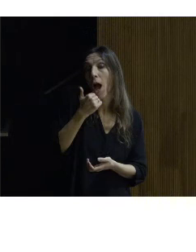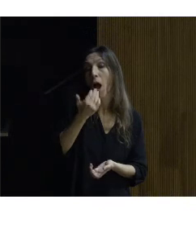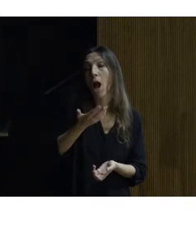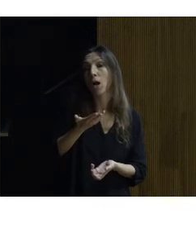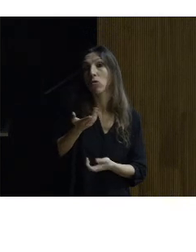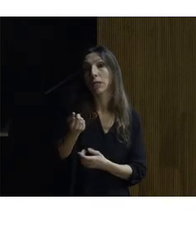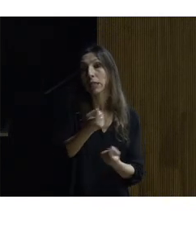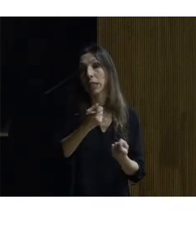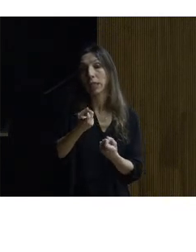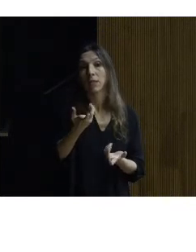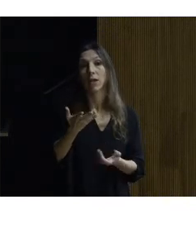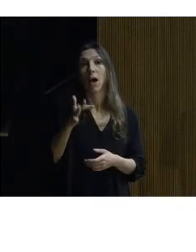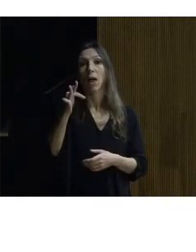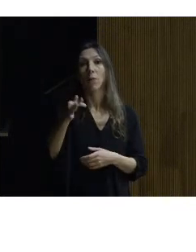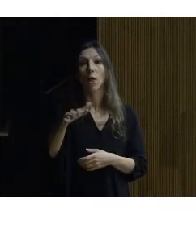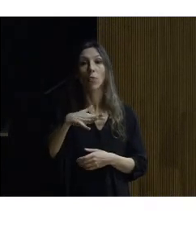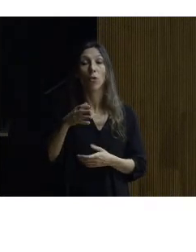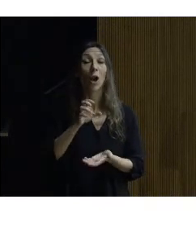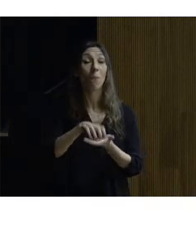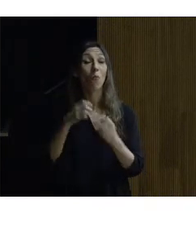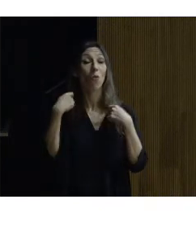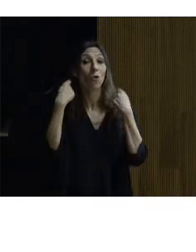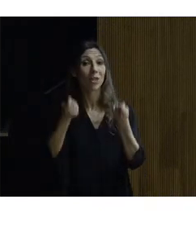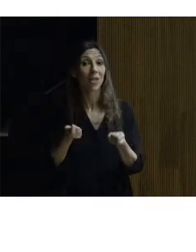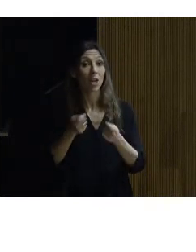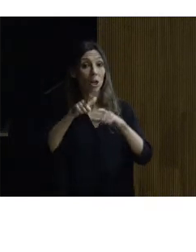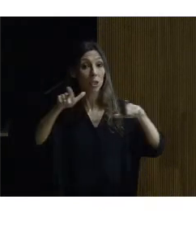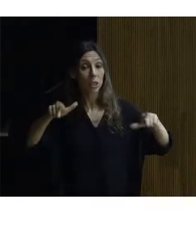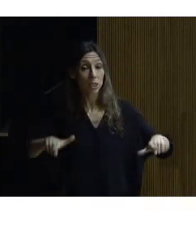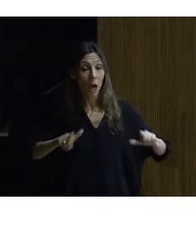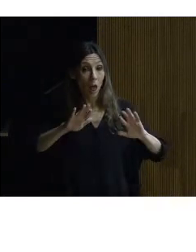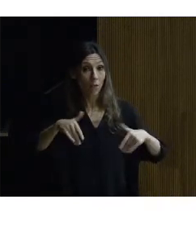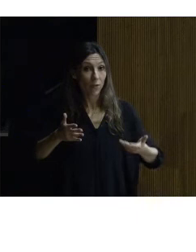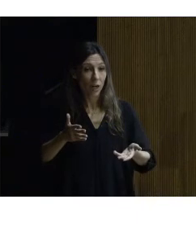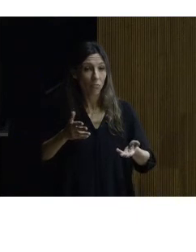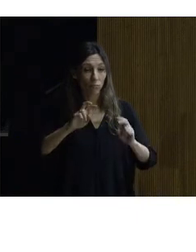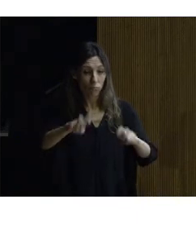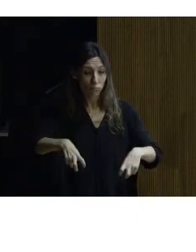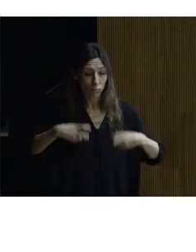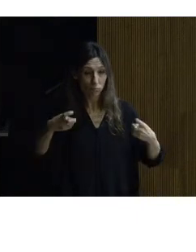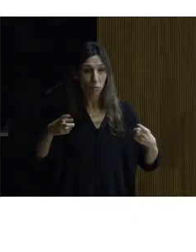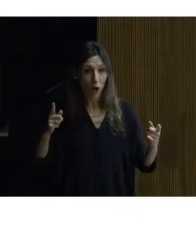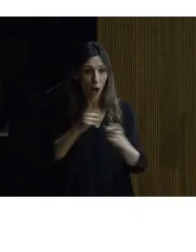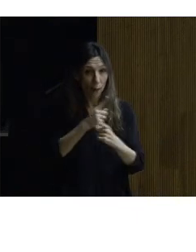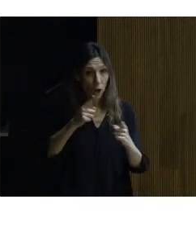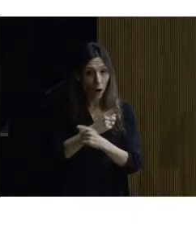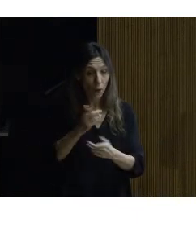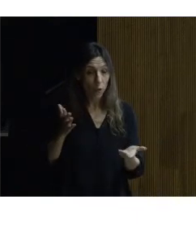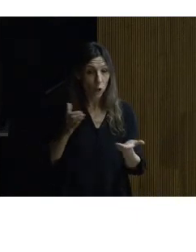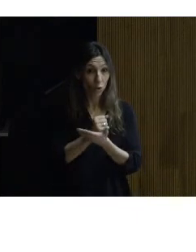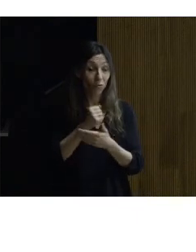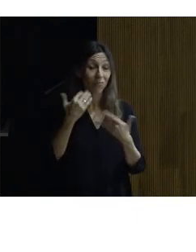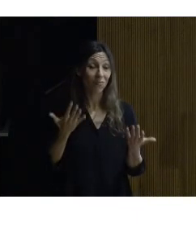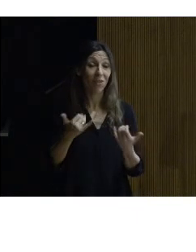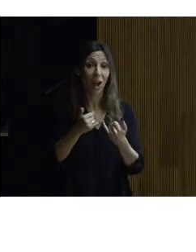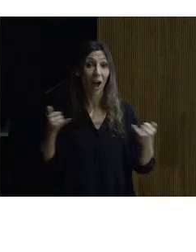se realizan en yuste esta sala tiene que cambiar por completo su fisonomía desaparecen los mostradores y por lo tanto el cableado tenía que